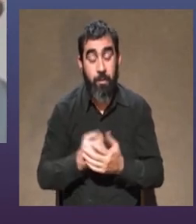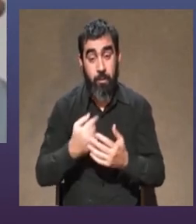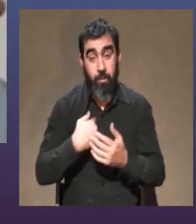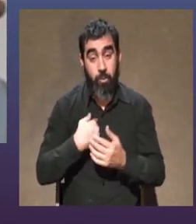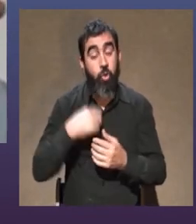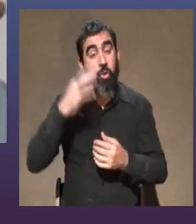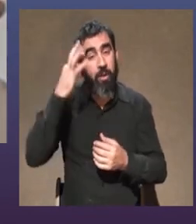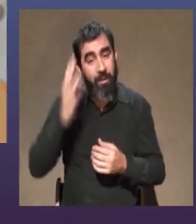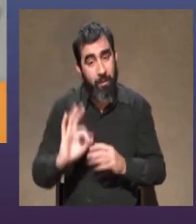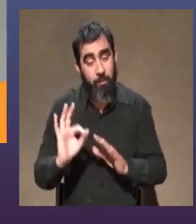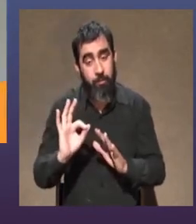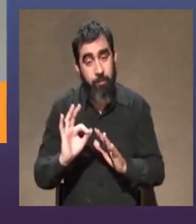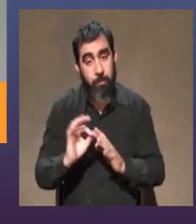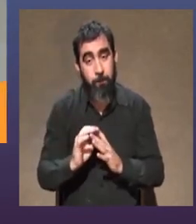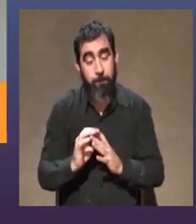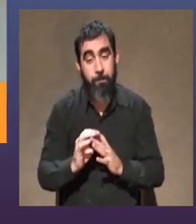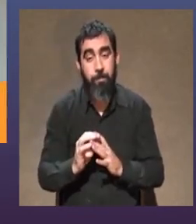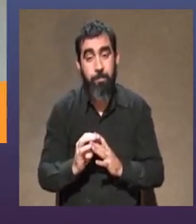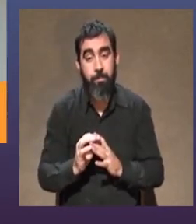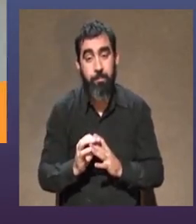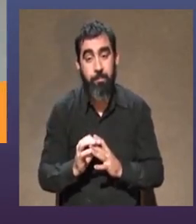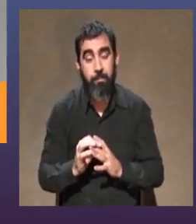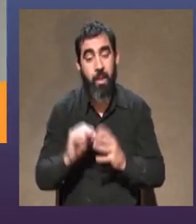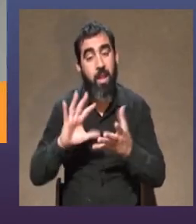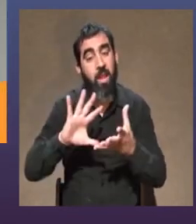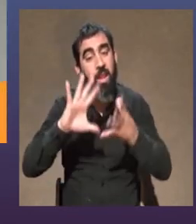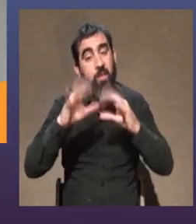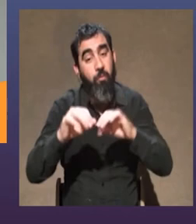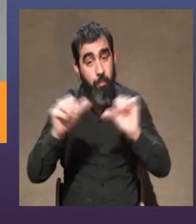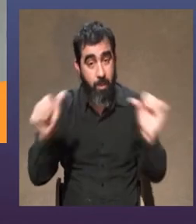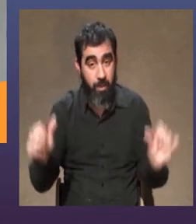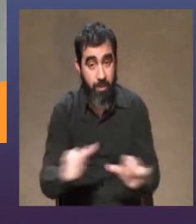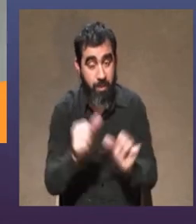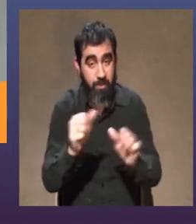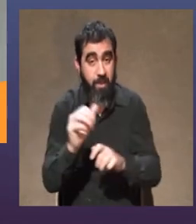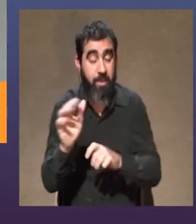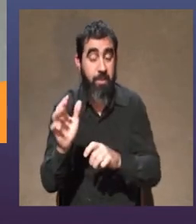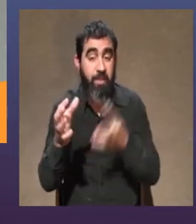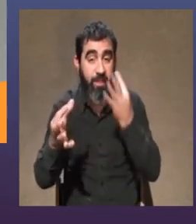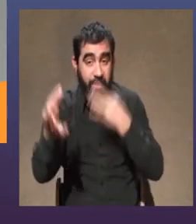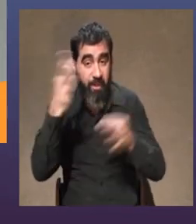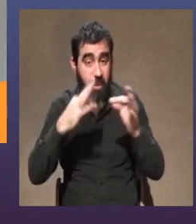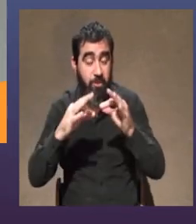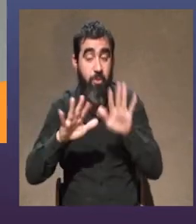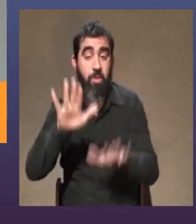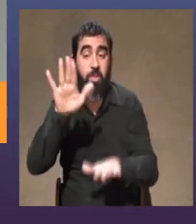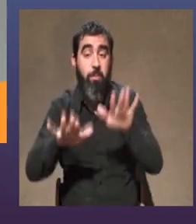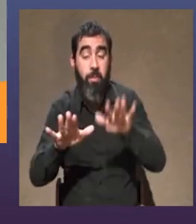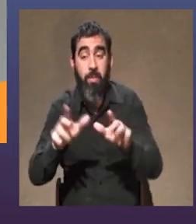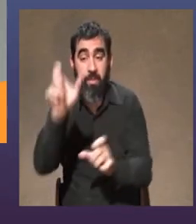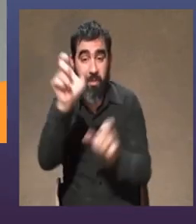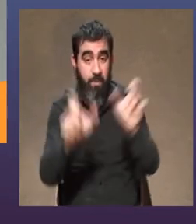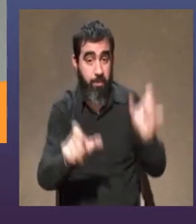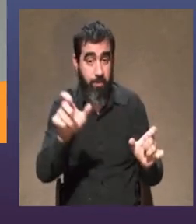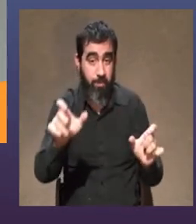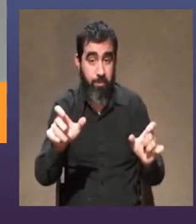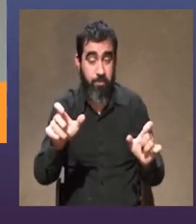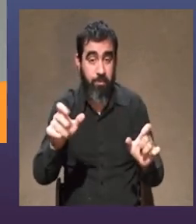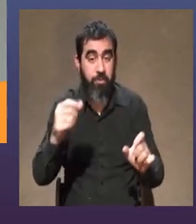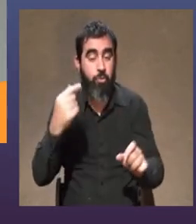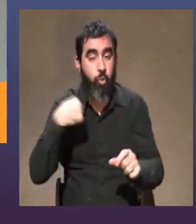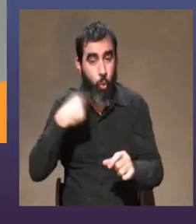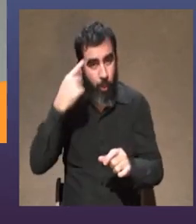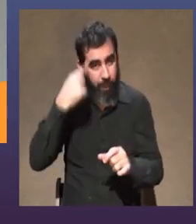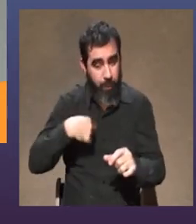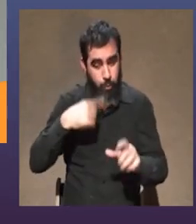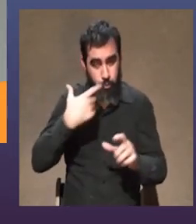mí me parece como que el estilo es como inherente a la persona o sea siento esto es una creencia muy personal